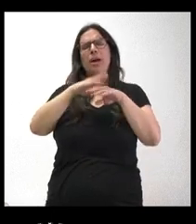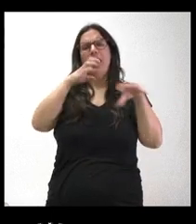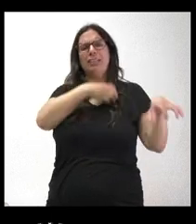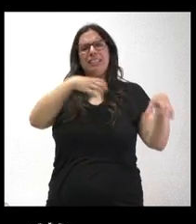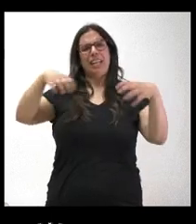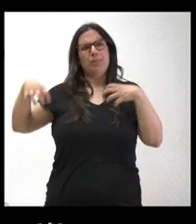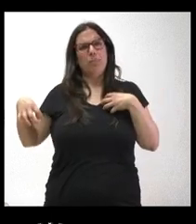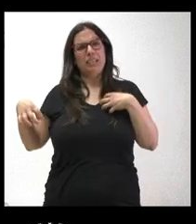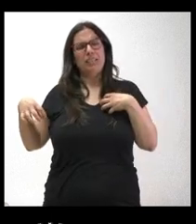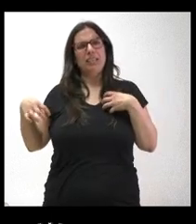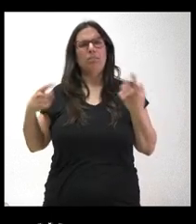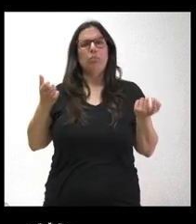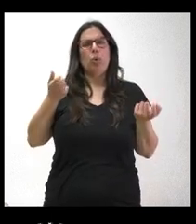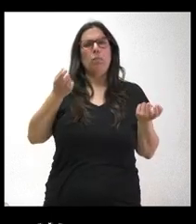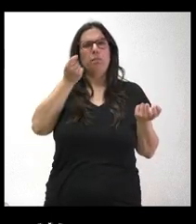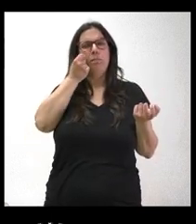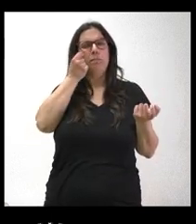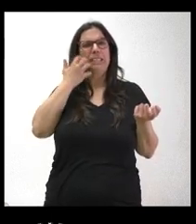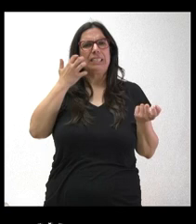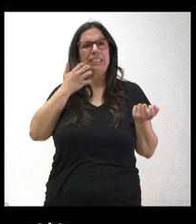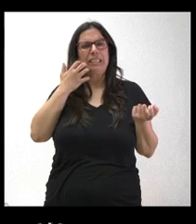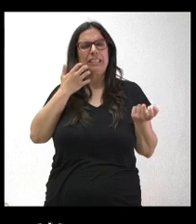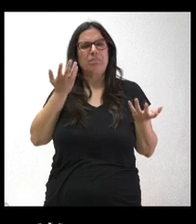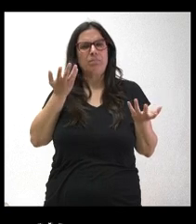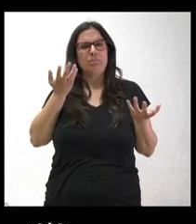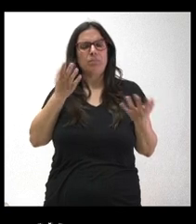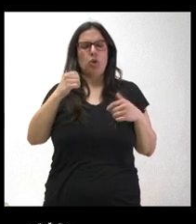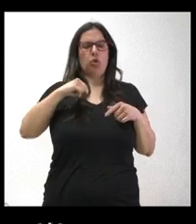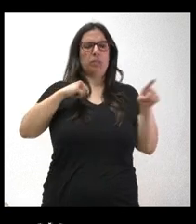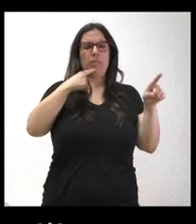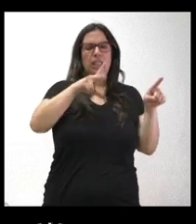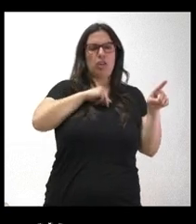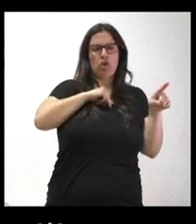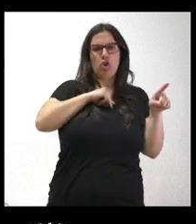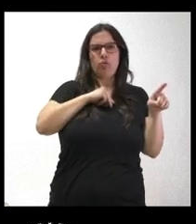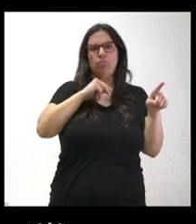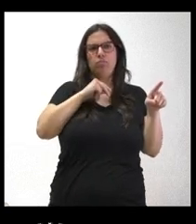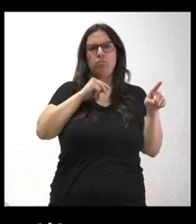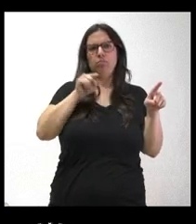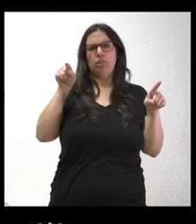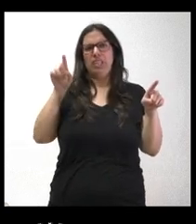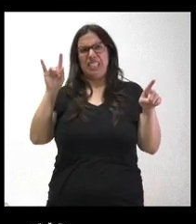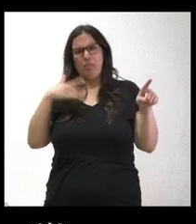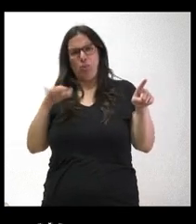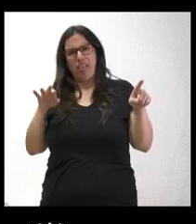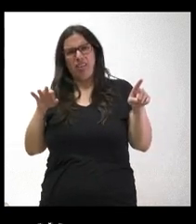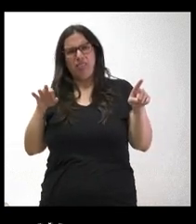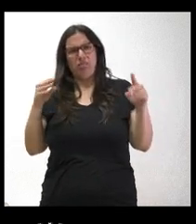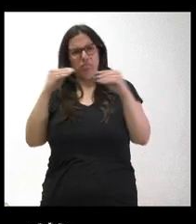me suena un poco raro es decir, que en un hospital te digan que no tienes derecho al trasplante y en otro sí, porque es un